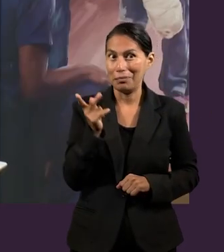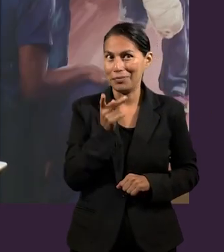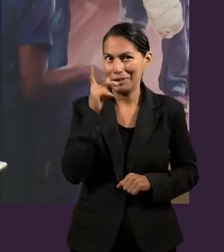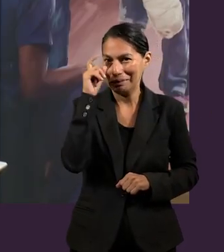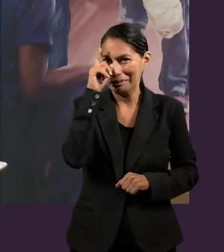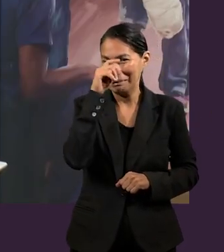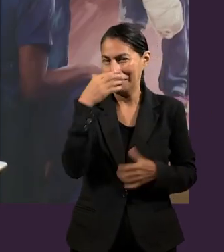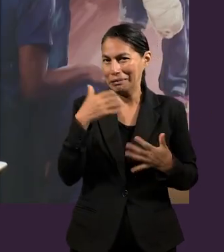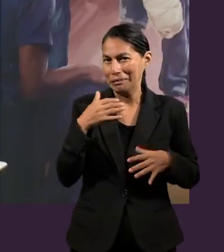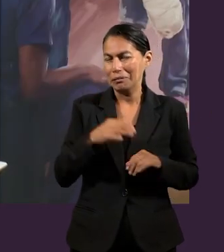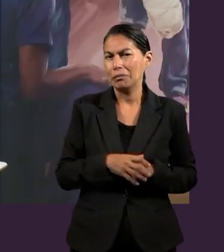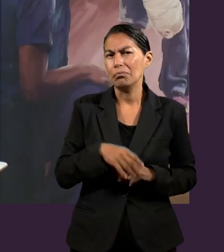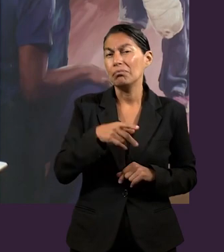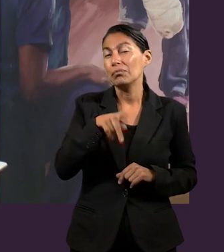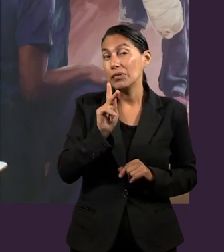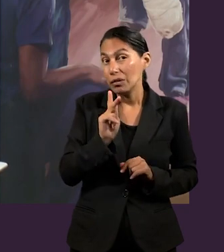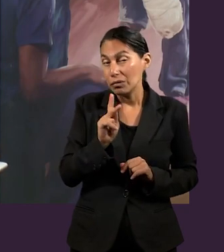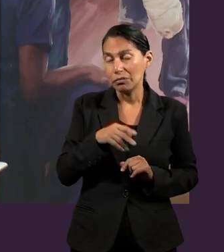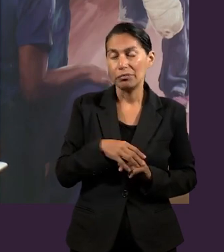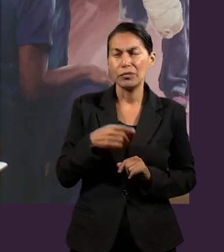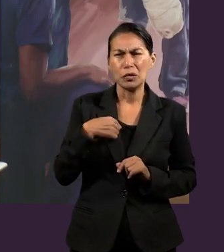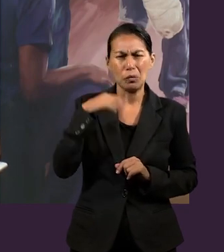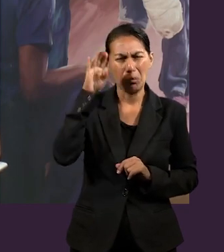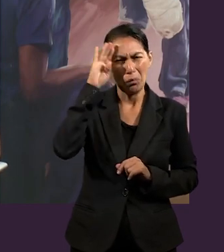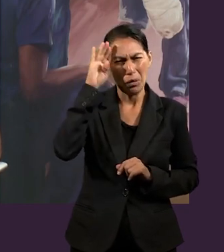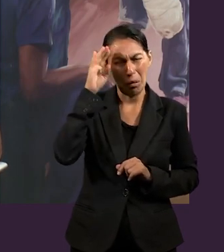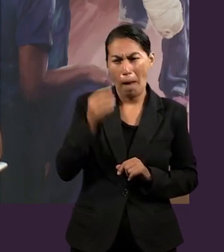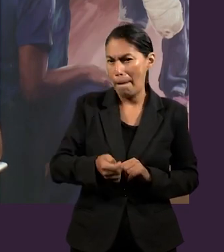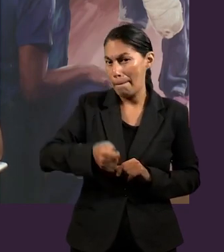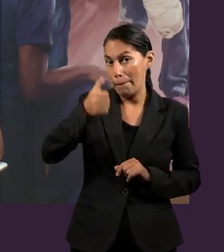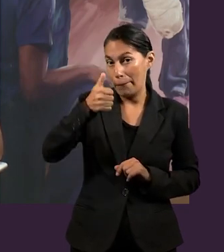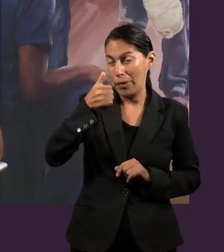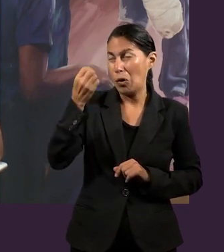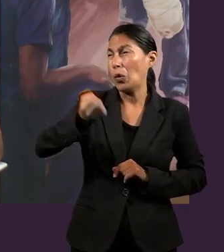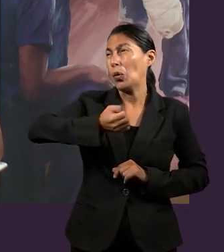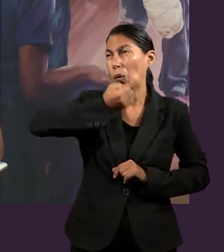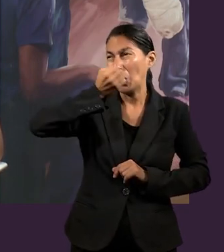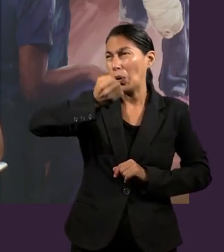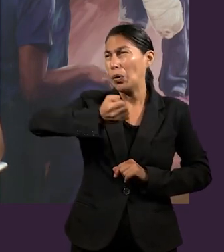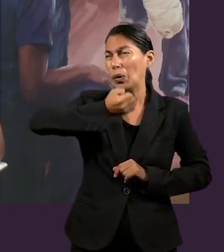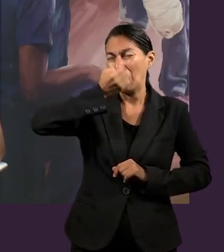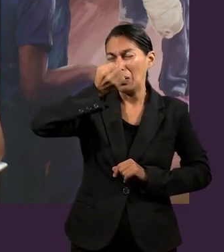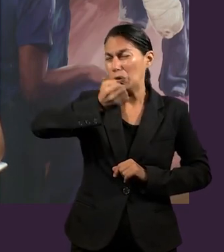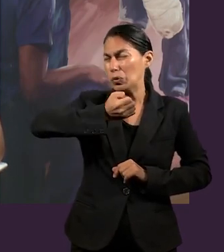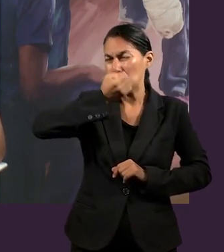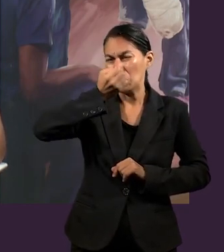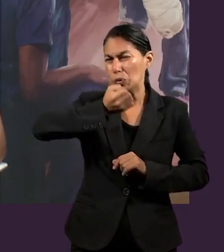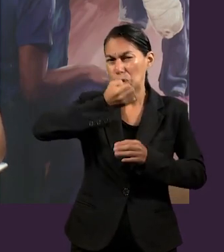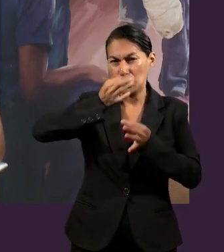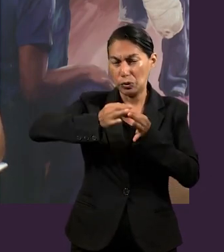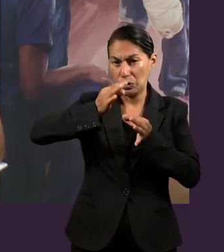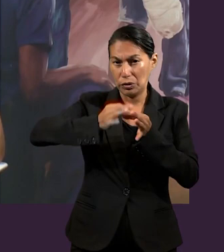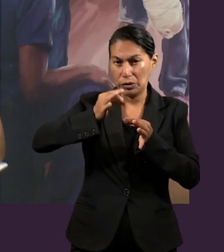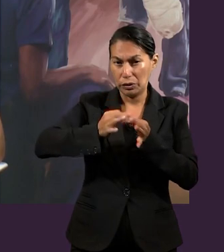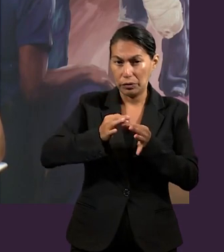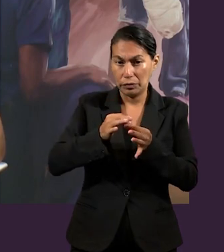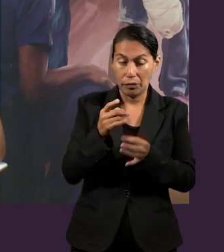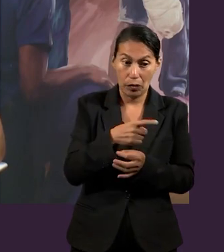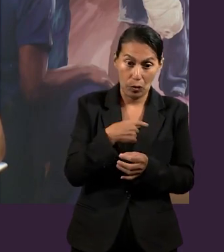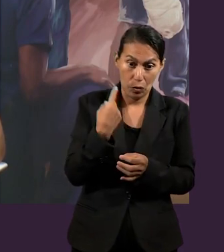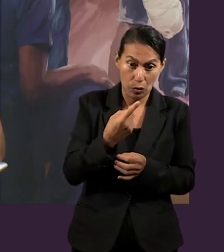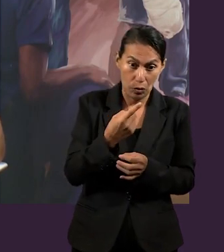Pero yo creo que en primer lugar es orar mucho. También recordemos que nosotros tampoco realmente no estamos exentos de pecar